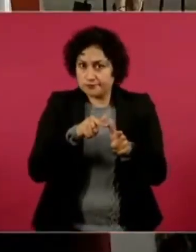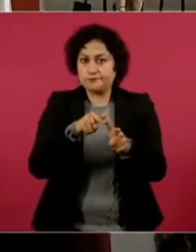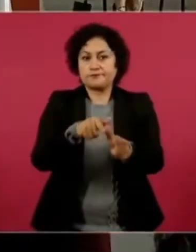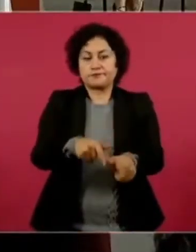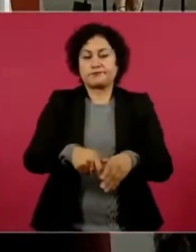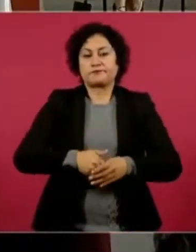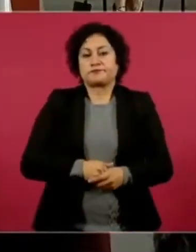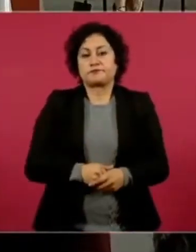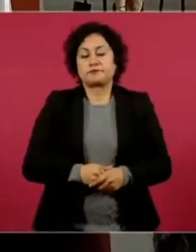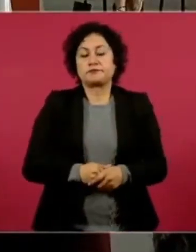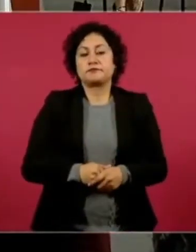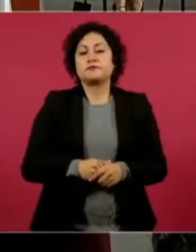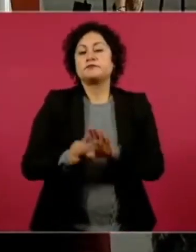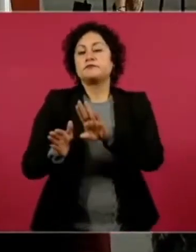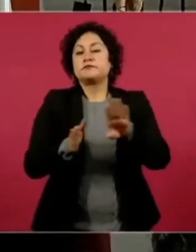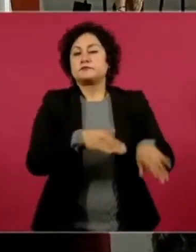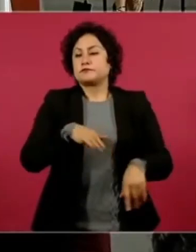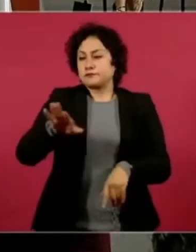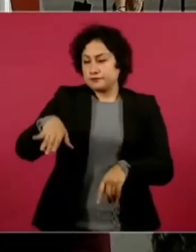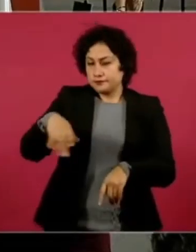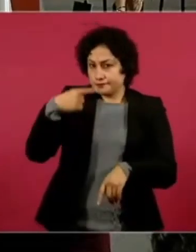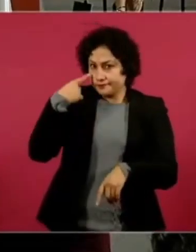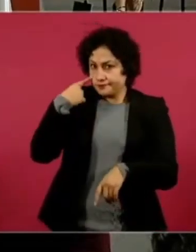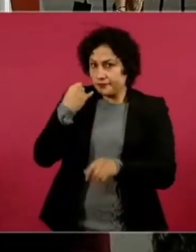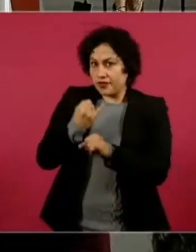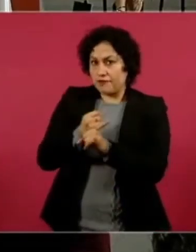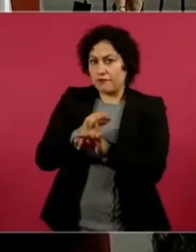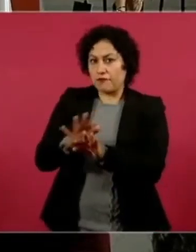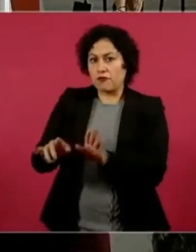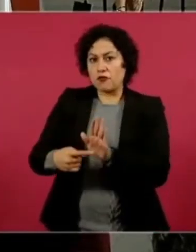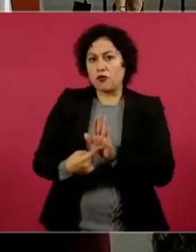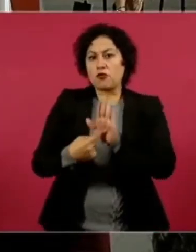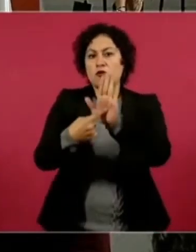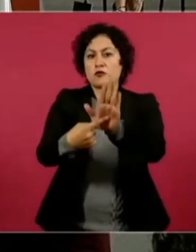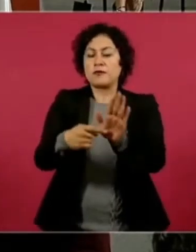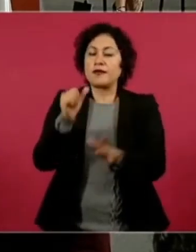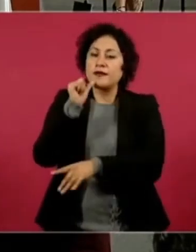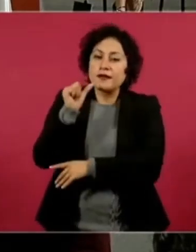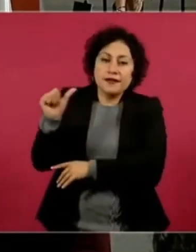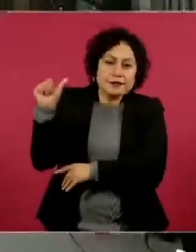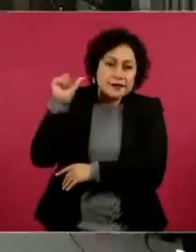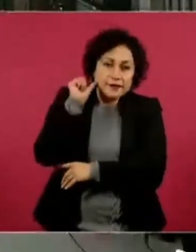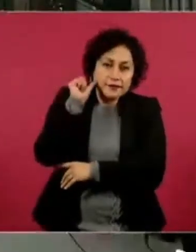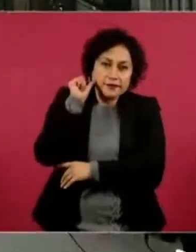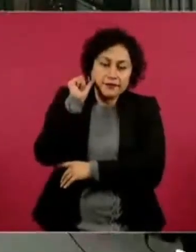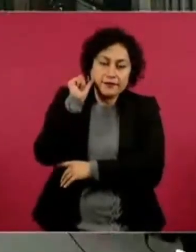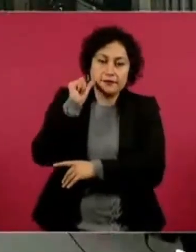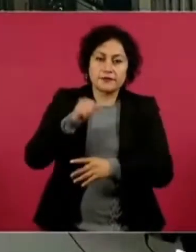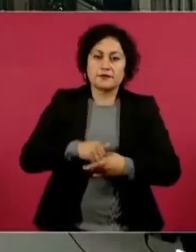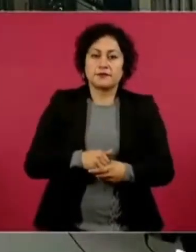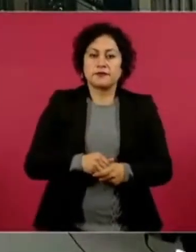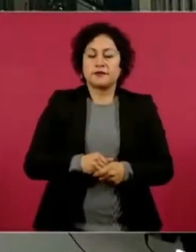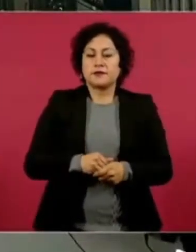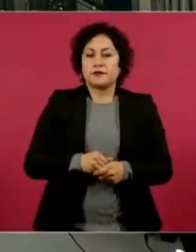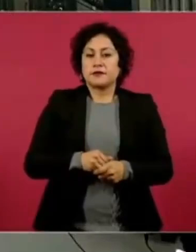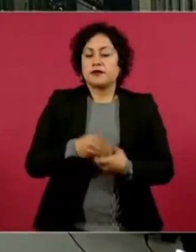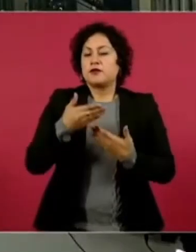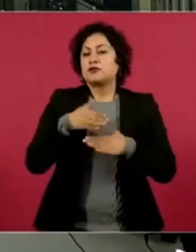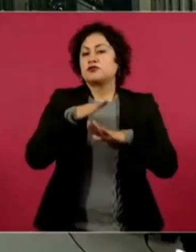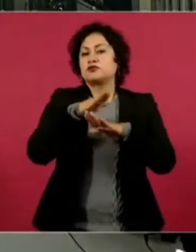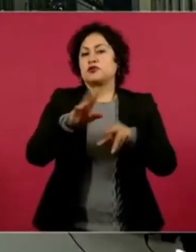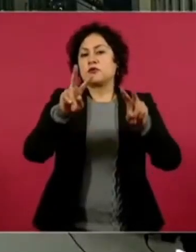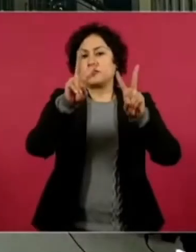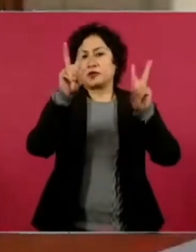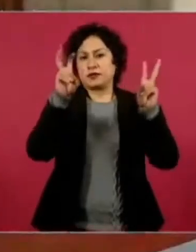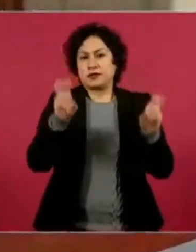a ver si me pasas el informe de ayer de la